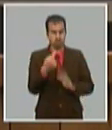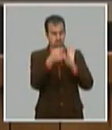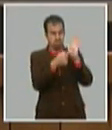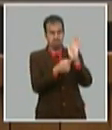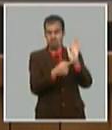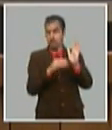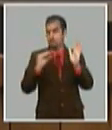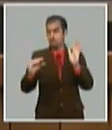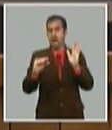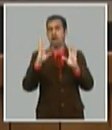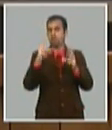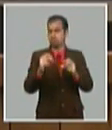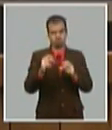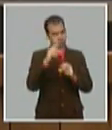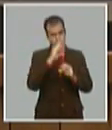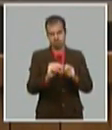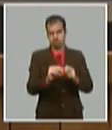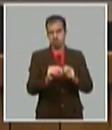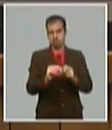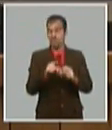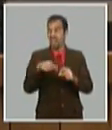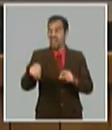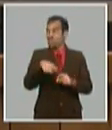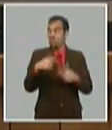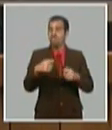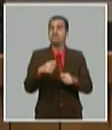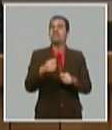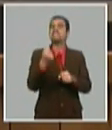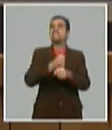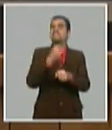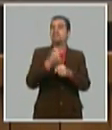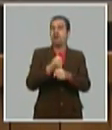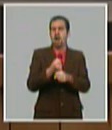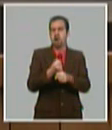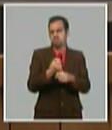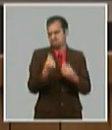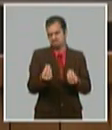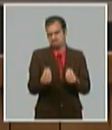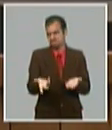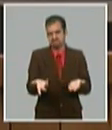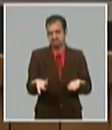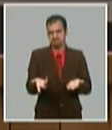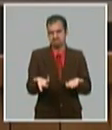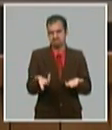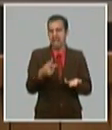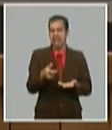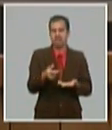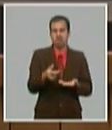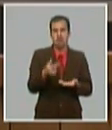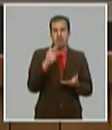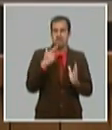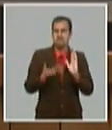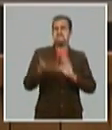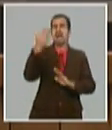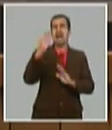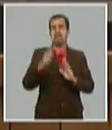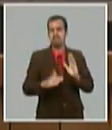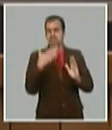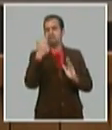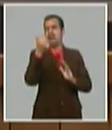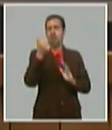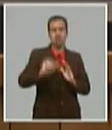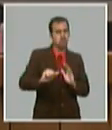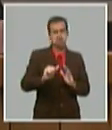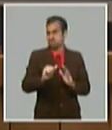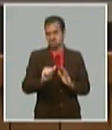se pague el resultado entonces eso es un trabajo innecesario que no aporte ni agrega valor y